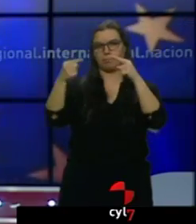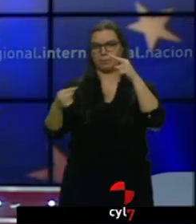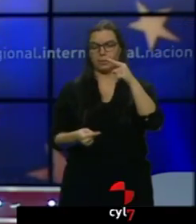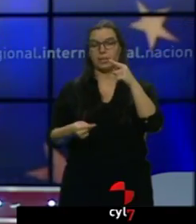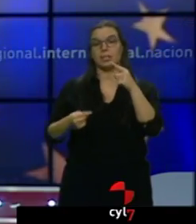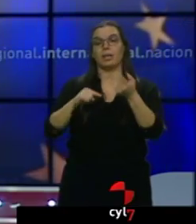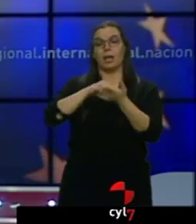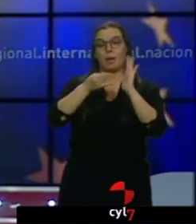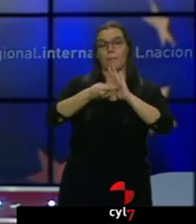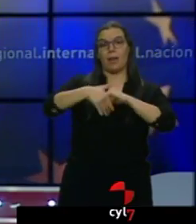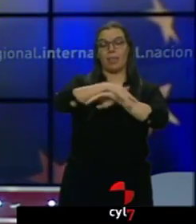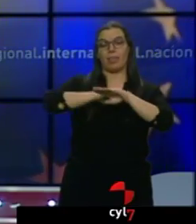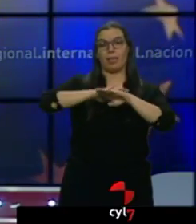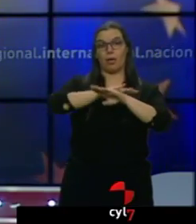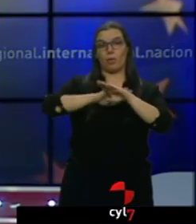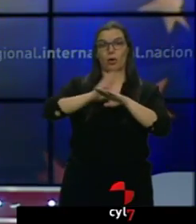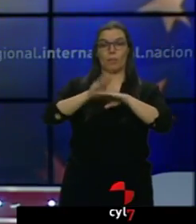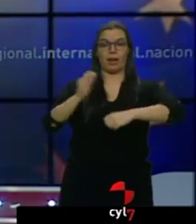presentado por el gobierno de Pedro Sánchez.